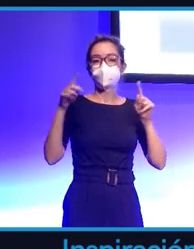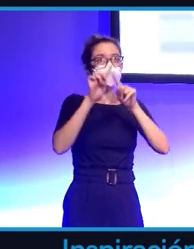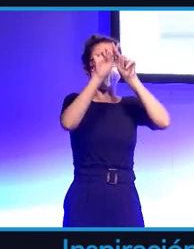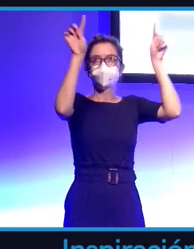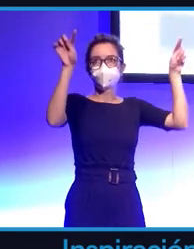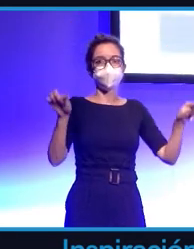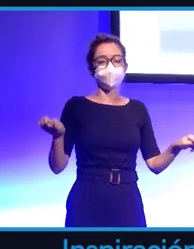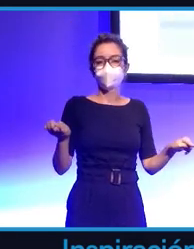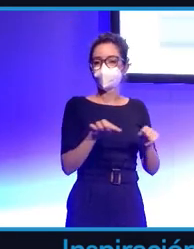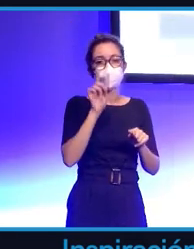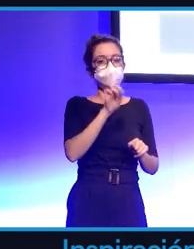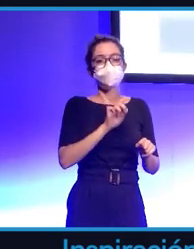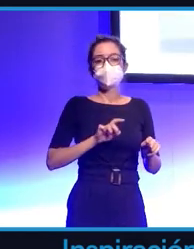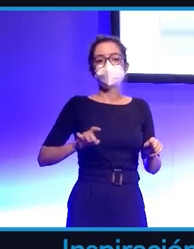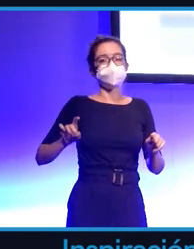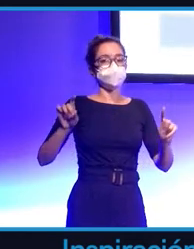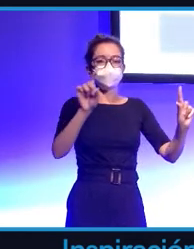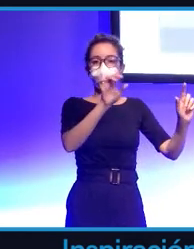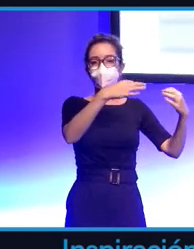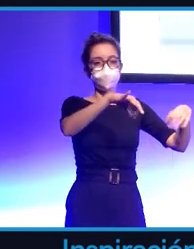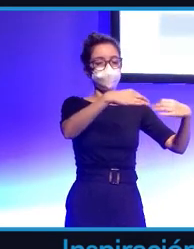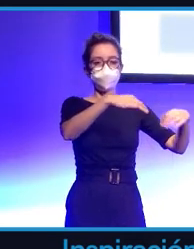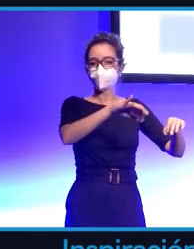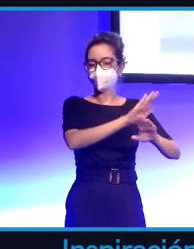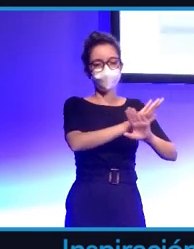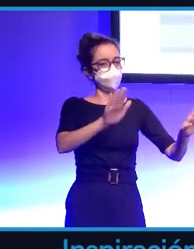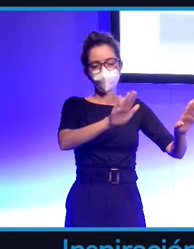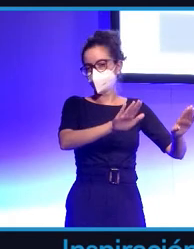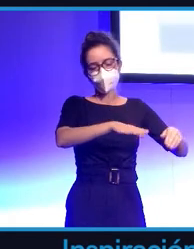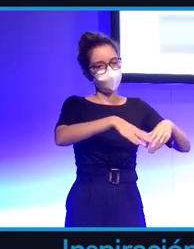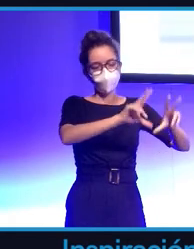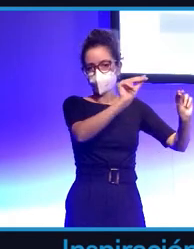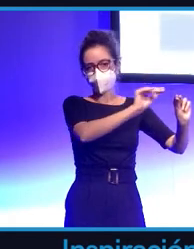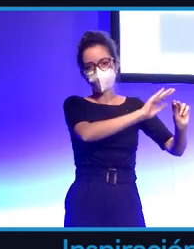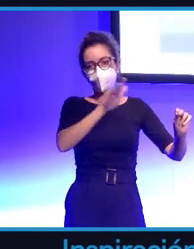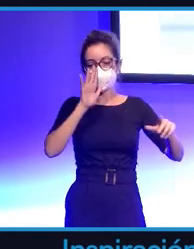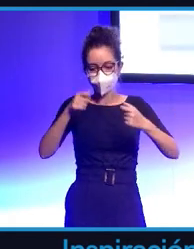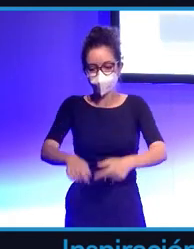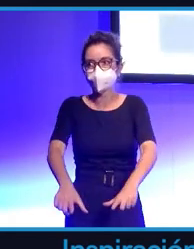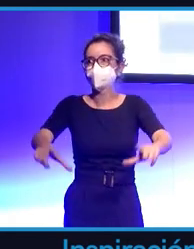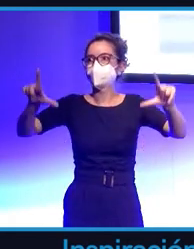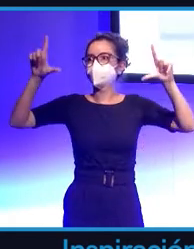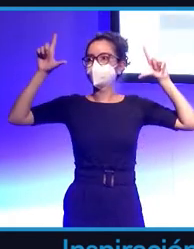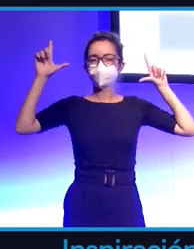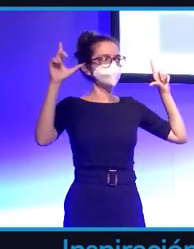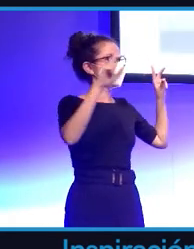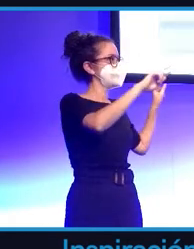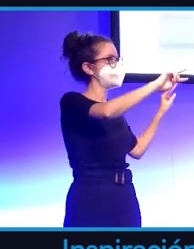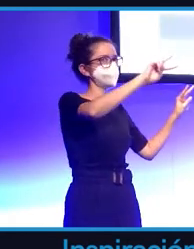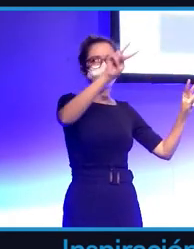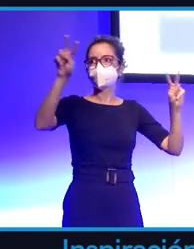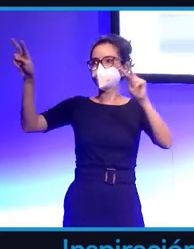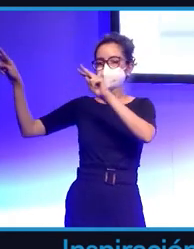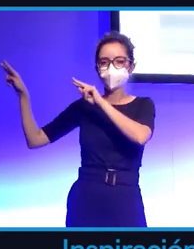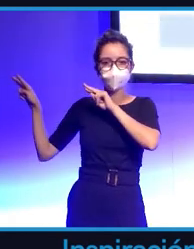plano con un scroll y clics, rompe, se rompe la pantalla y el contenido nos rodea, como en las películas de Mary Poppins o